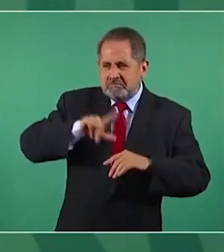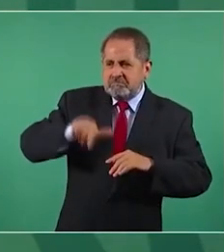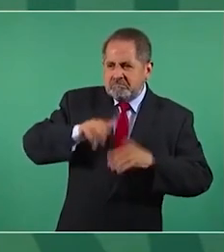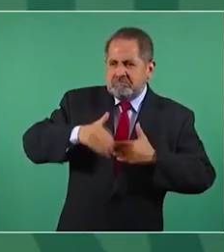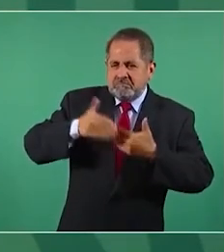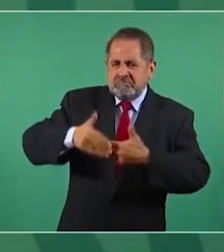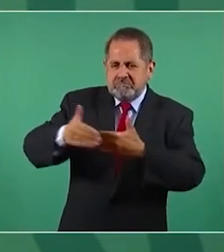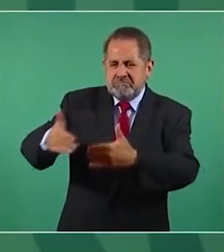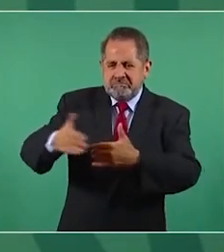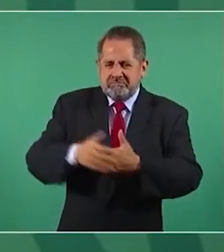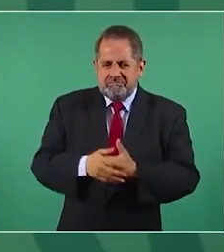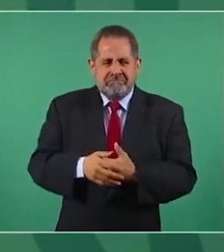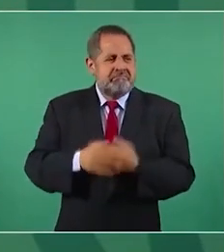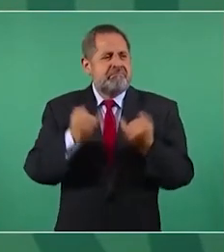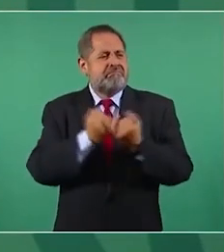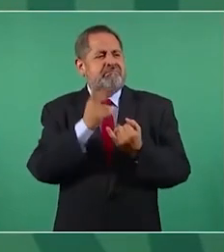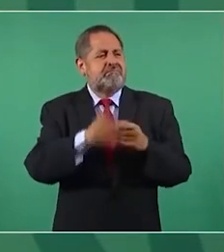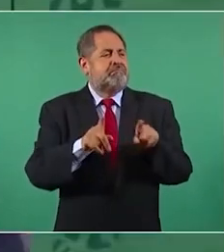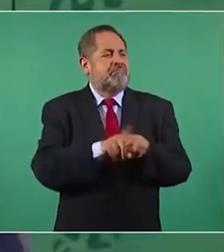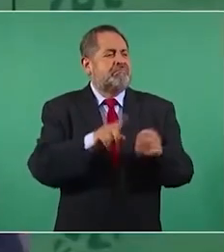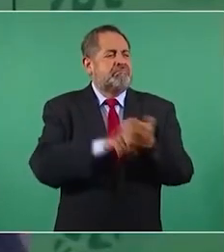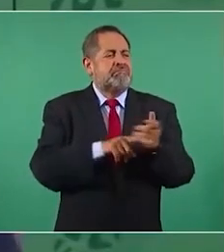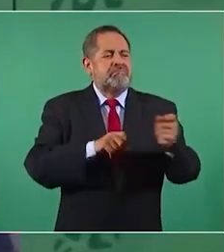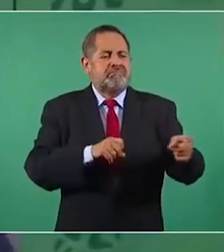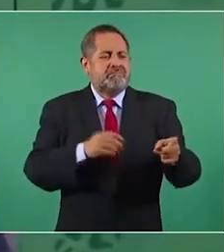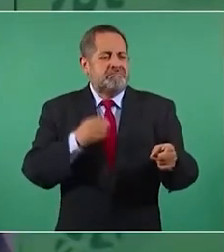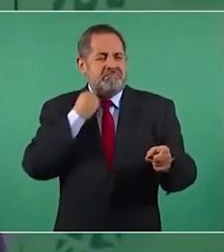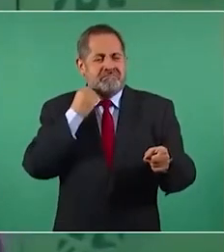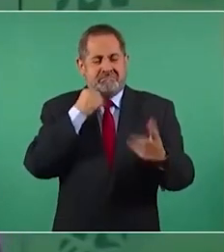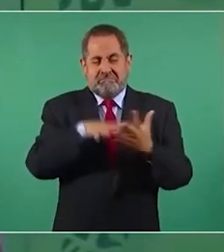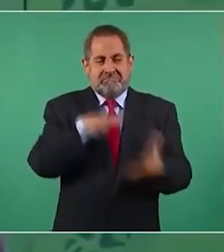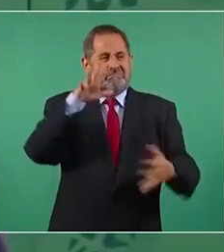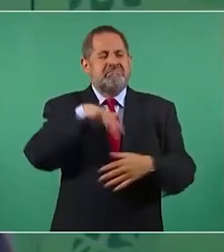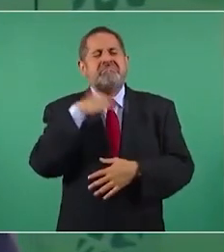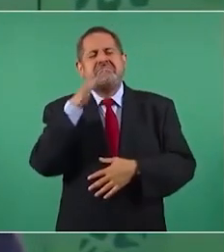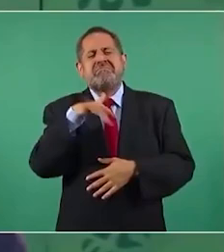como los abogados huisacheros que se abundan